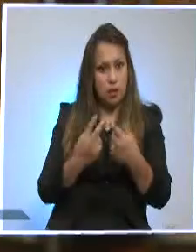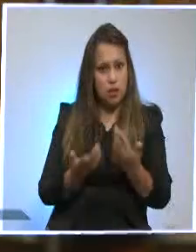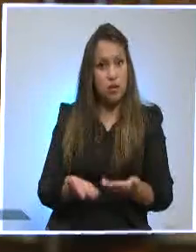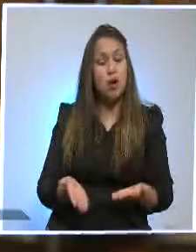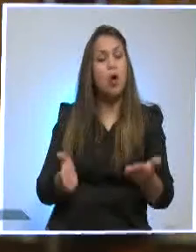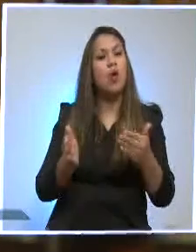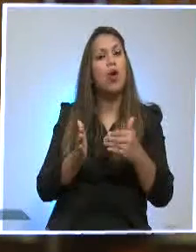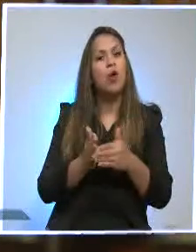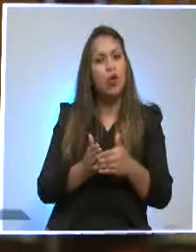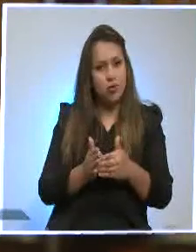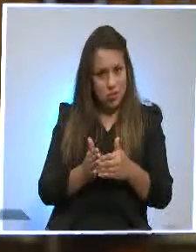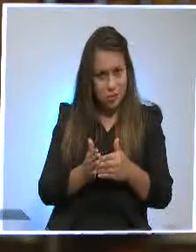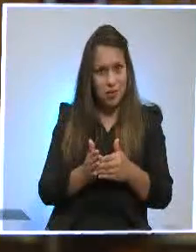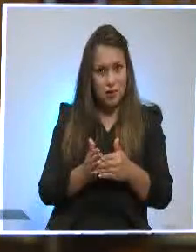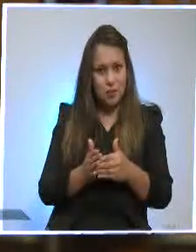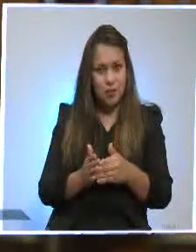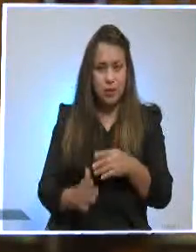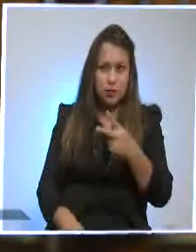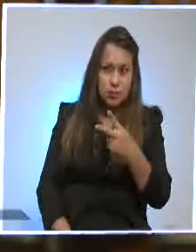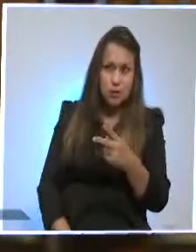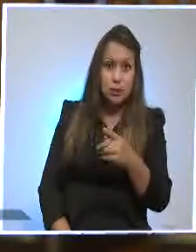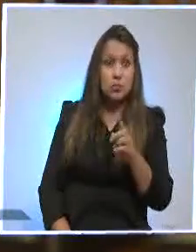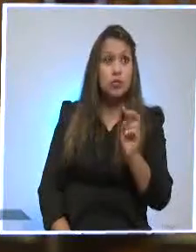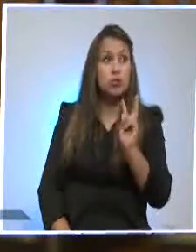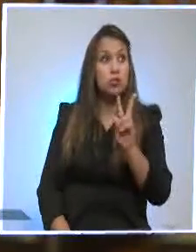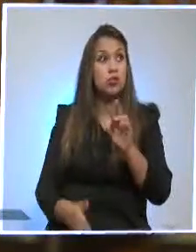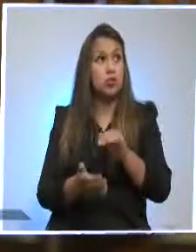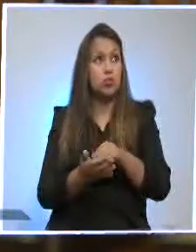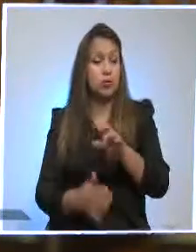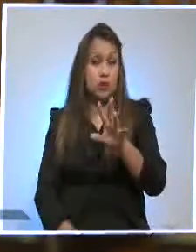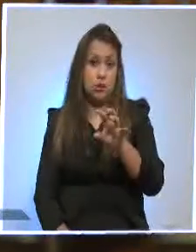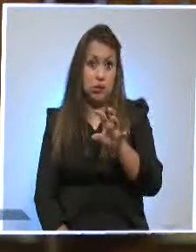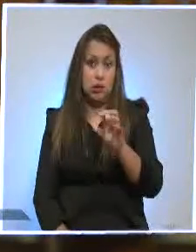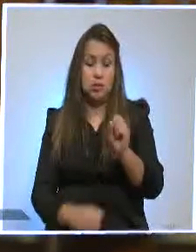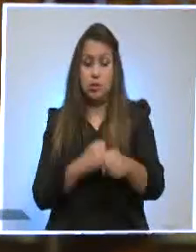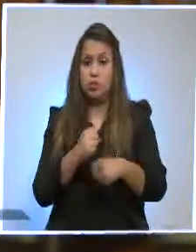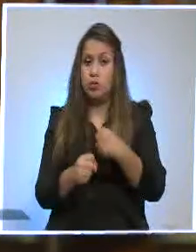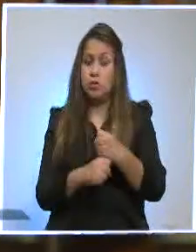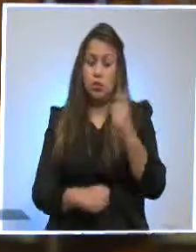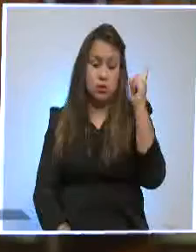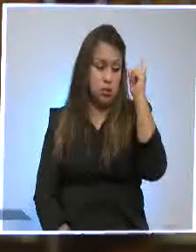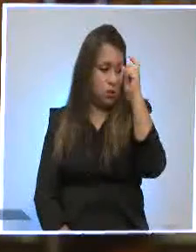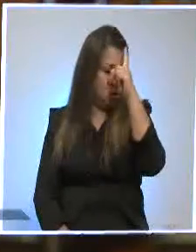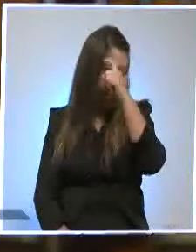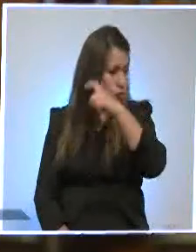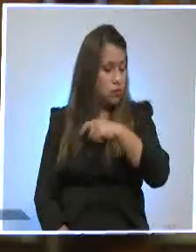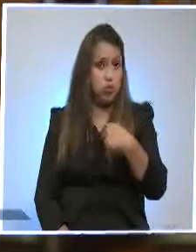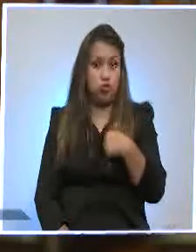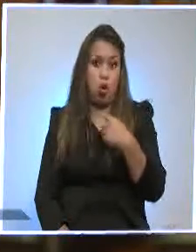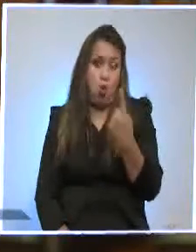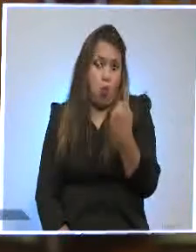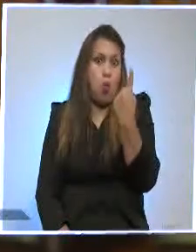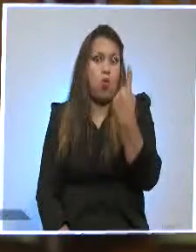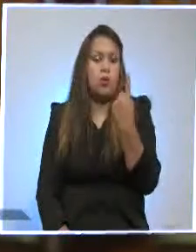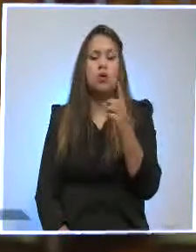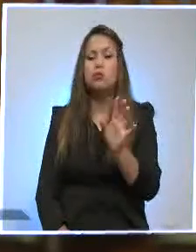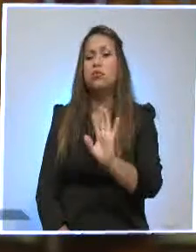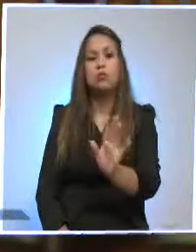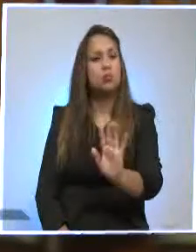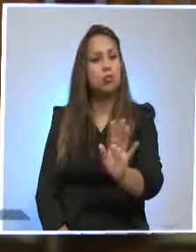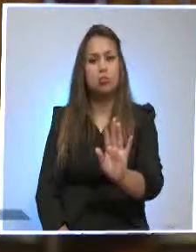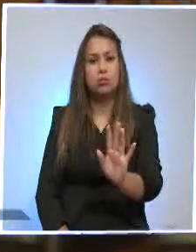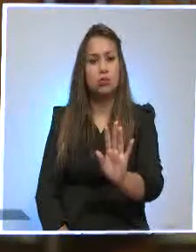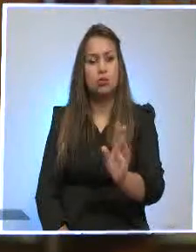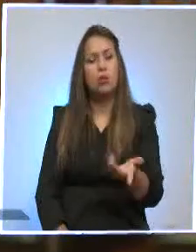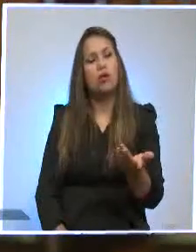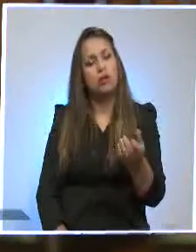luz al final del túnel, porque el 2015 ha sido un año bastante complejo, no dicho por mí ni por los analistas económicos,